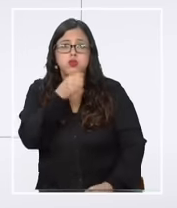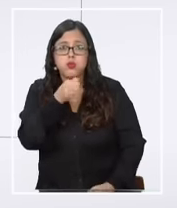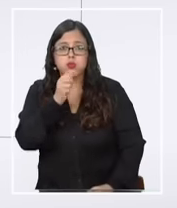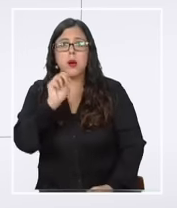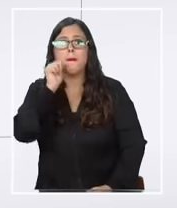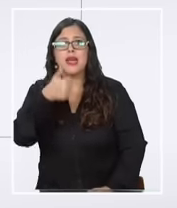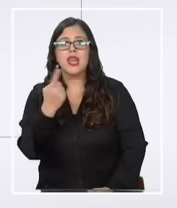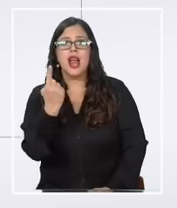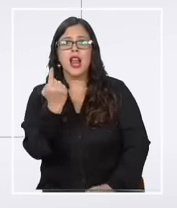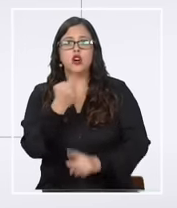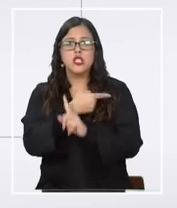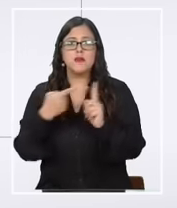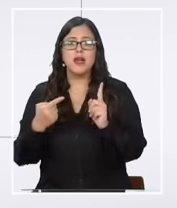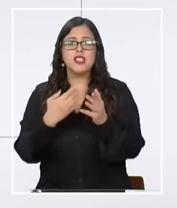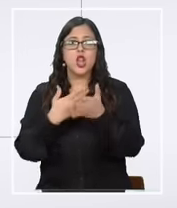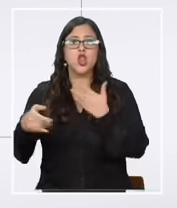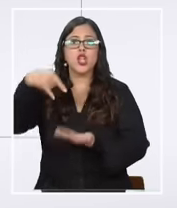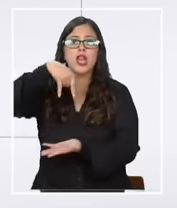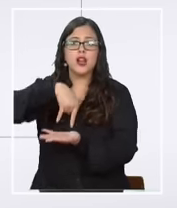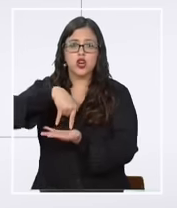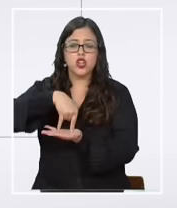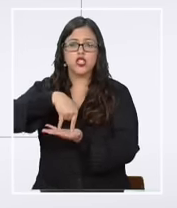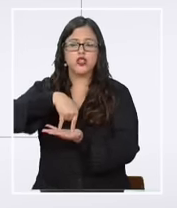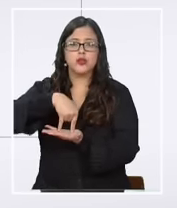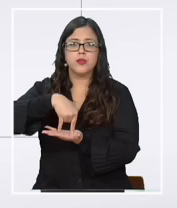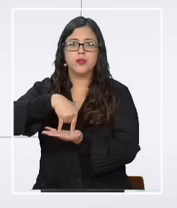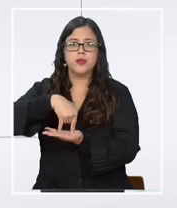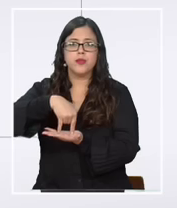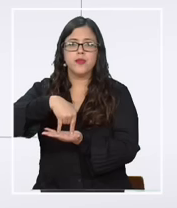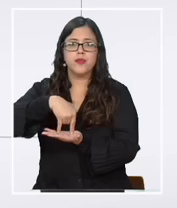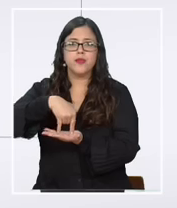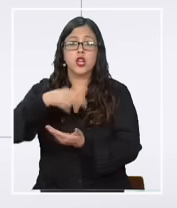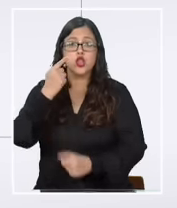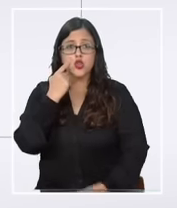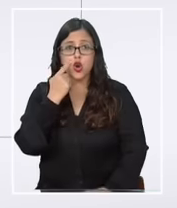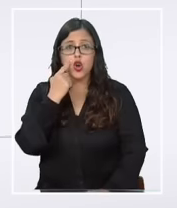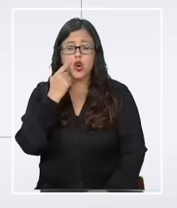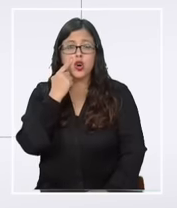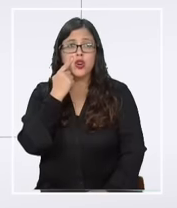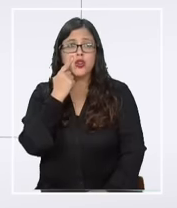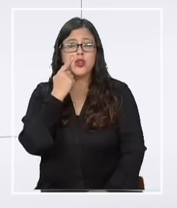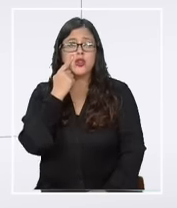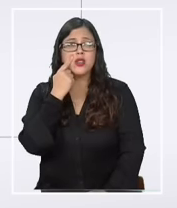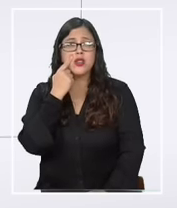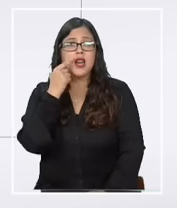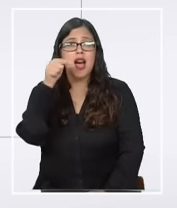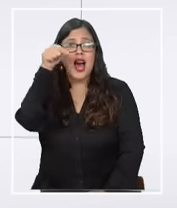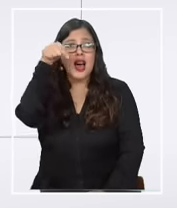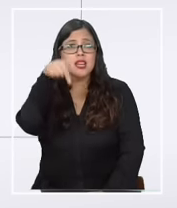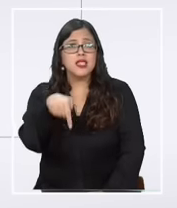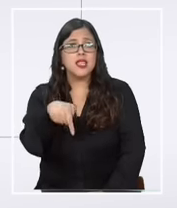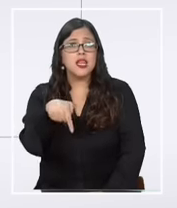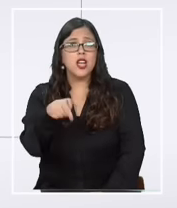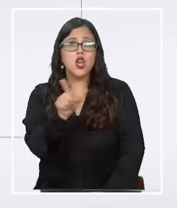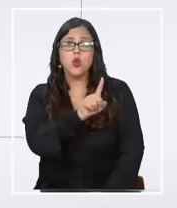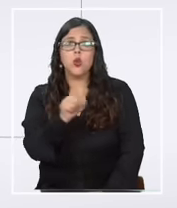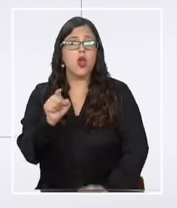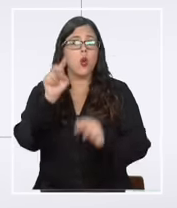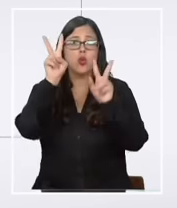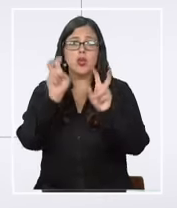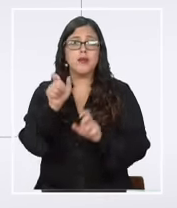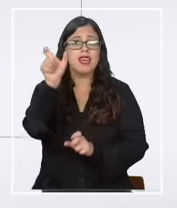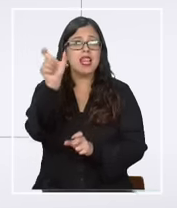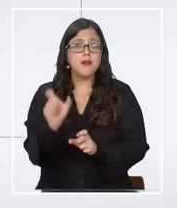mañana a las 11.30 en el Congreso le insistimos en esto acá no hay una cuestión que el